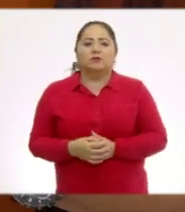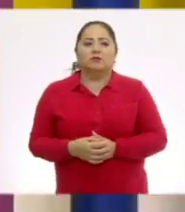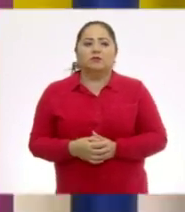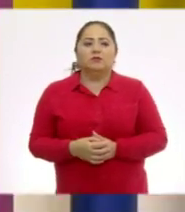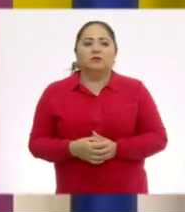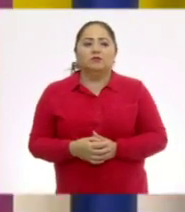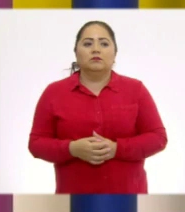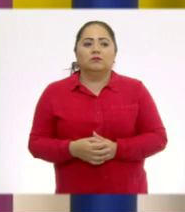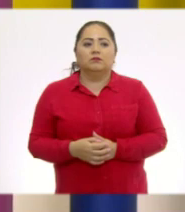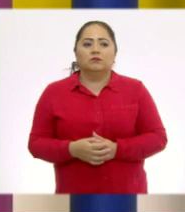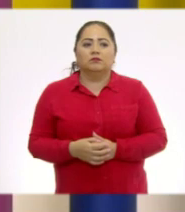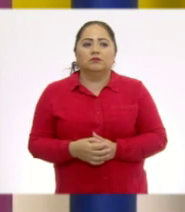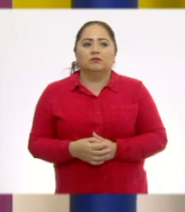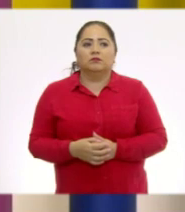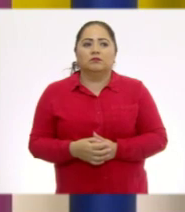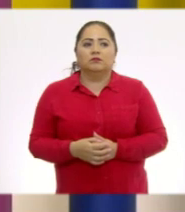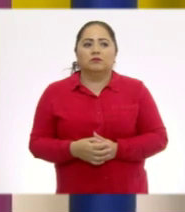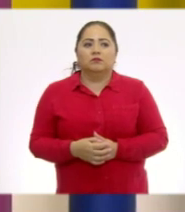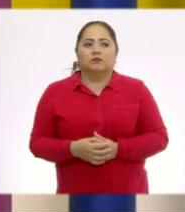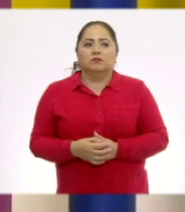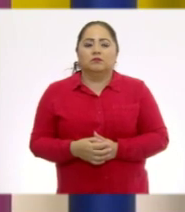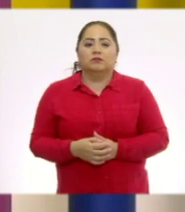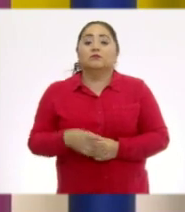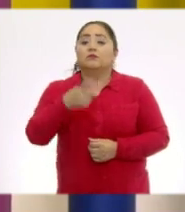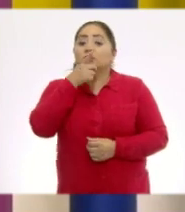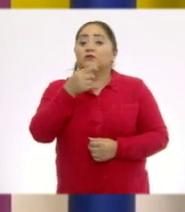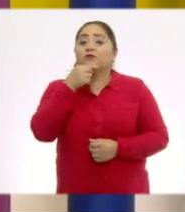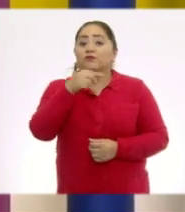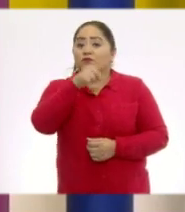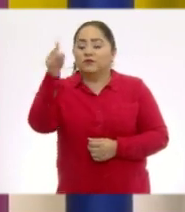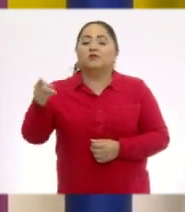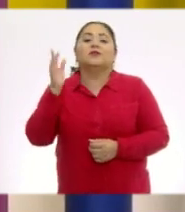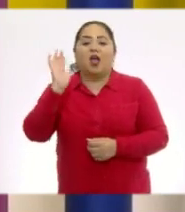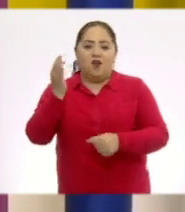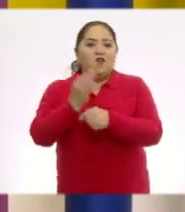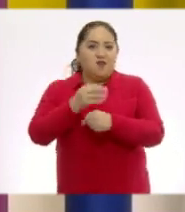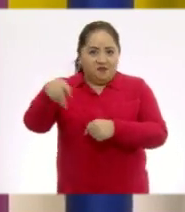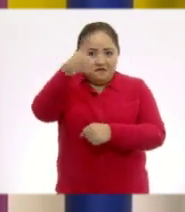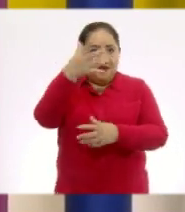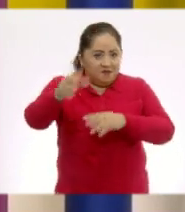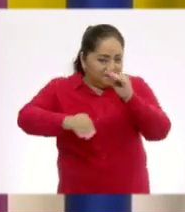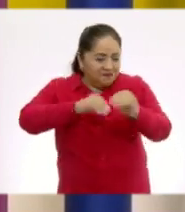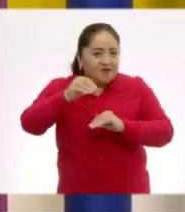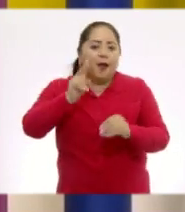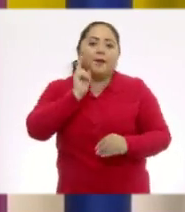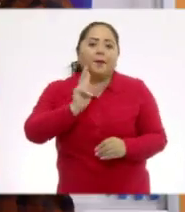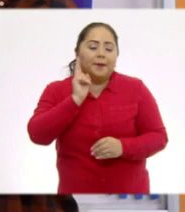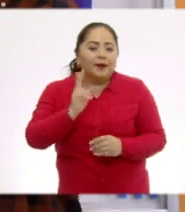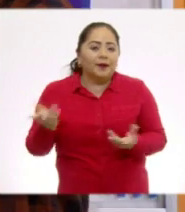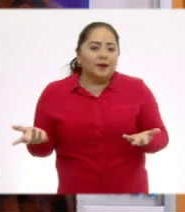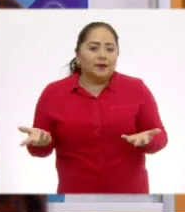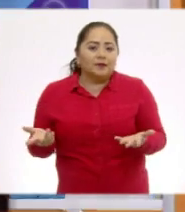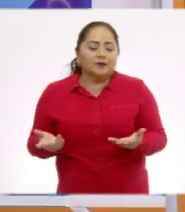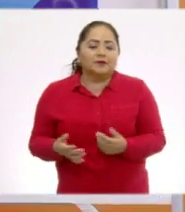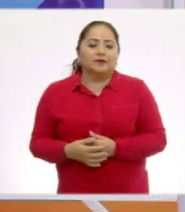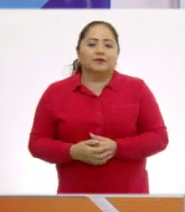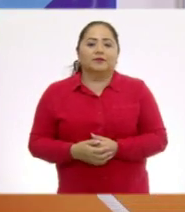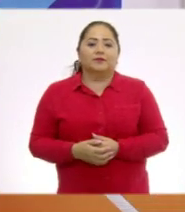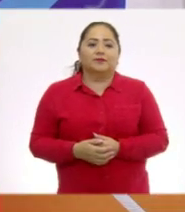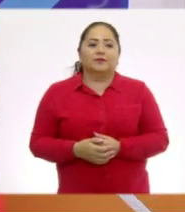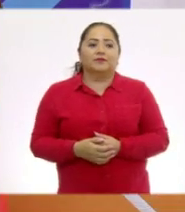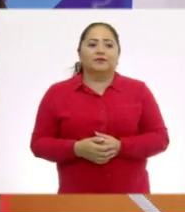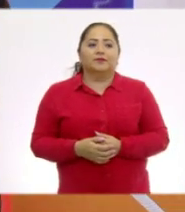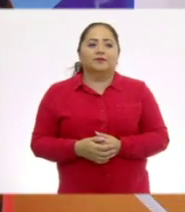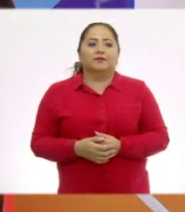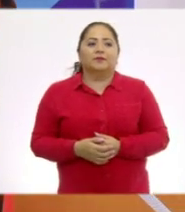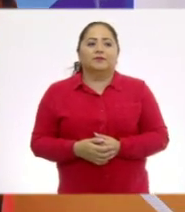¿El pequeño? El pequeño. Muy bien. Dicen los niños que ya ellos están moviendo las piezas y que con el triángulo pequeño